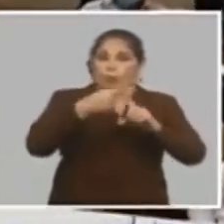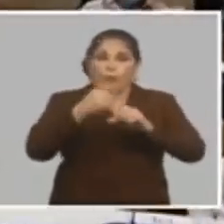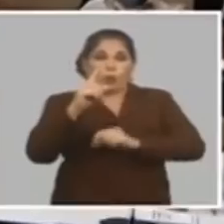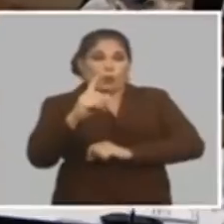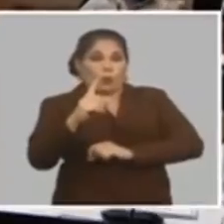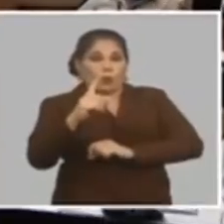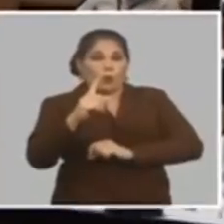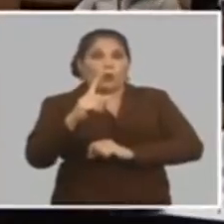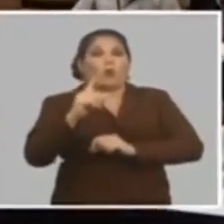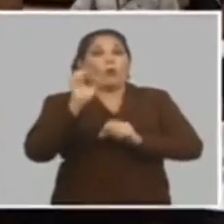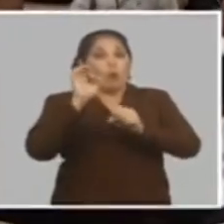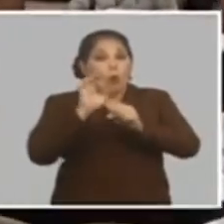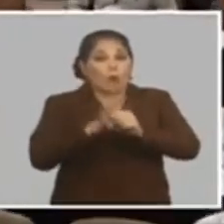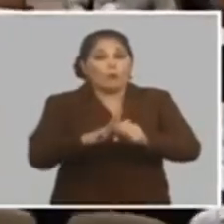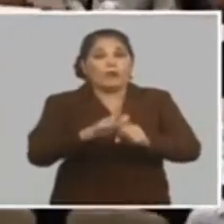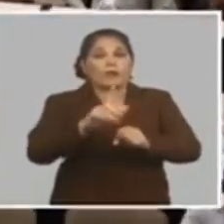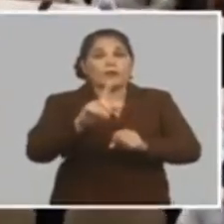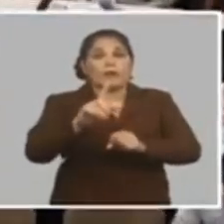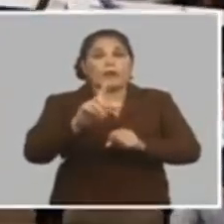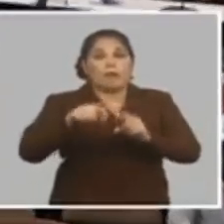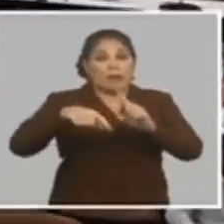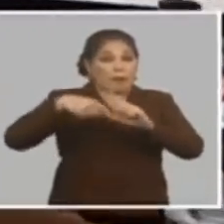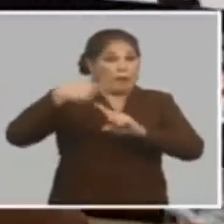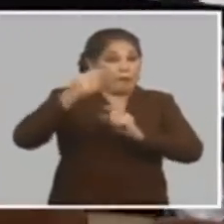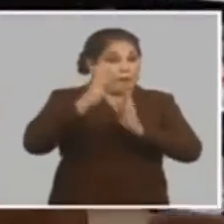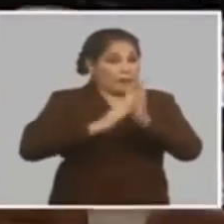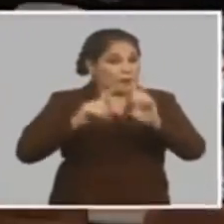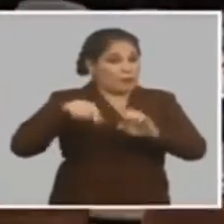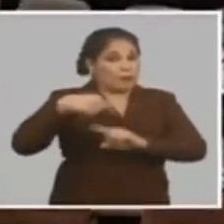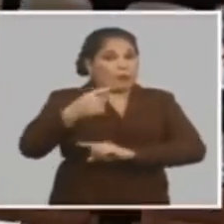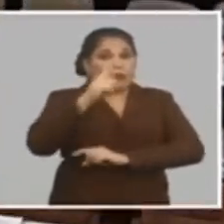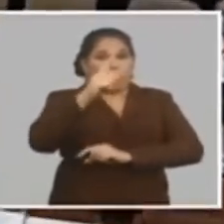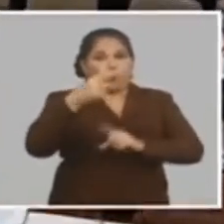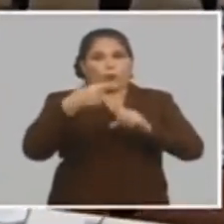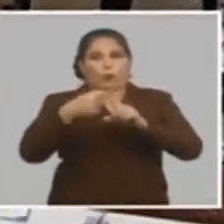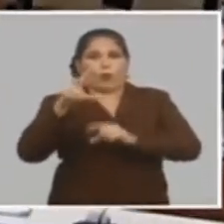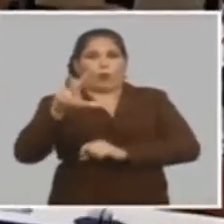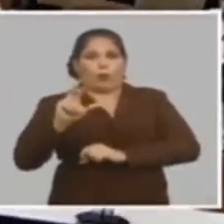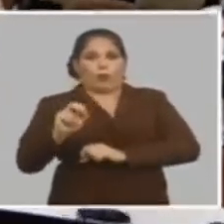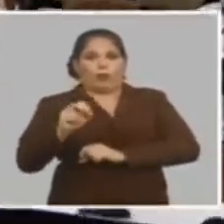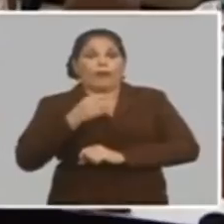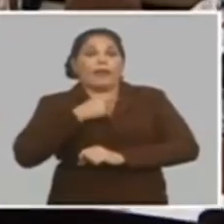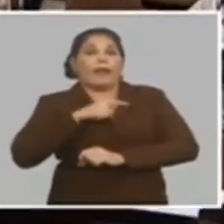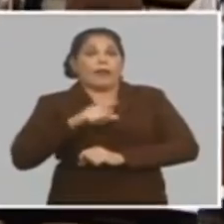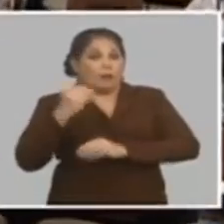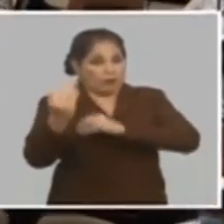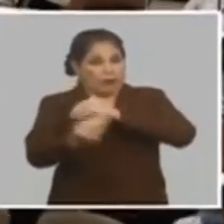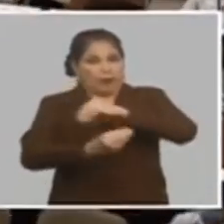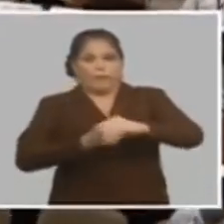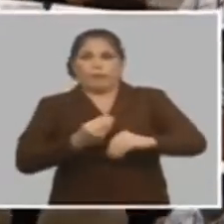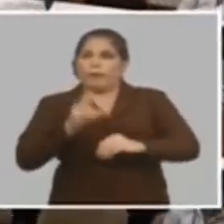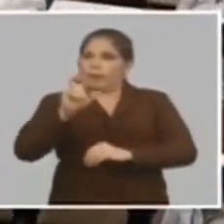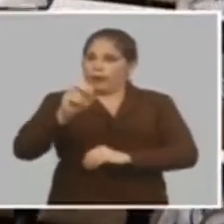y abre los estados financieros en un ambiente de uno por 20 si ese fuera el tipo de cambio